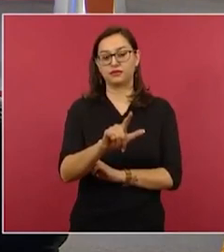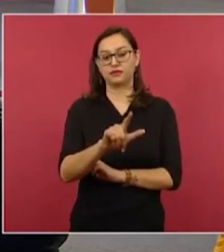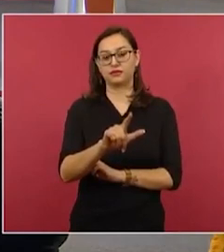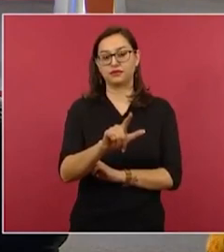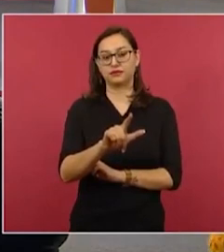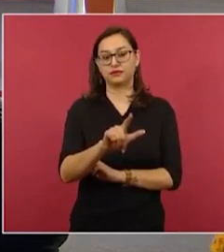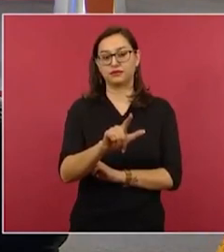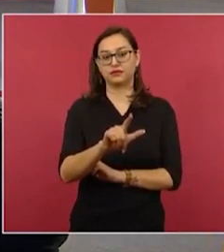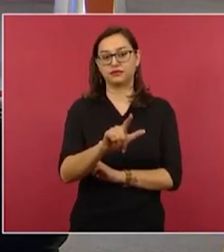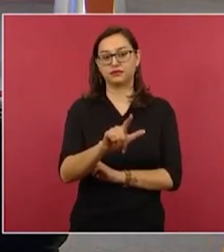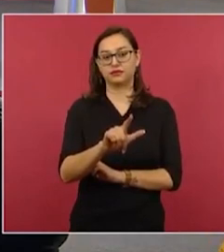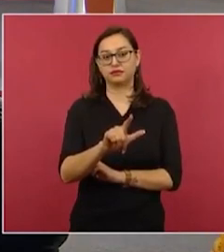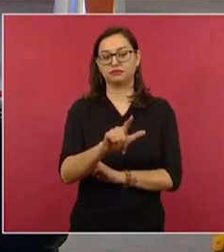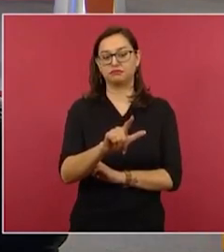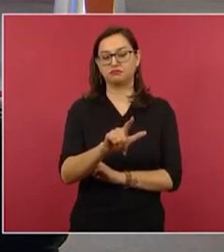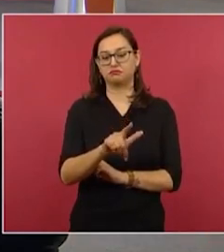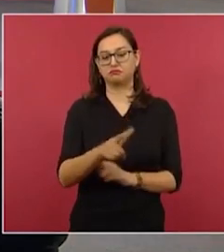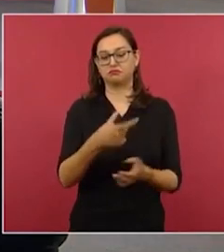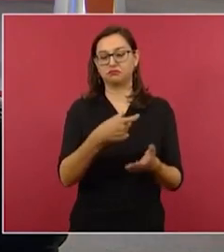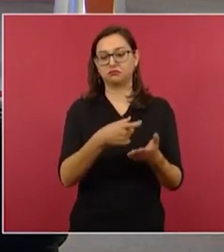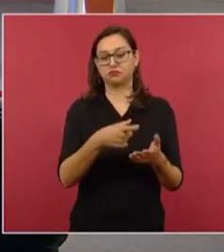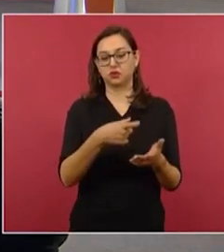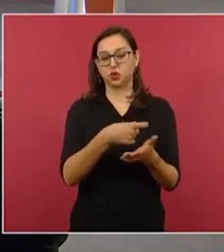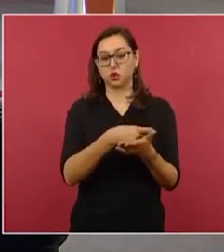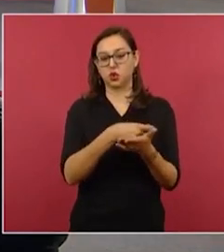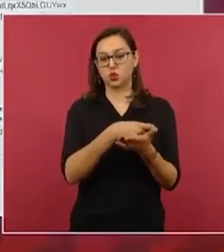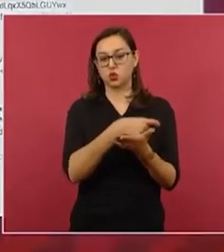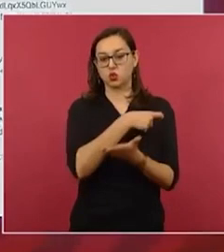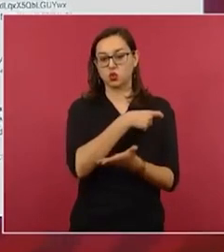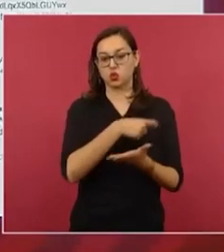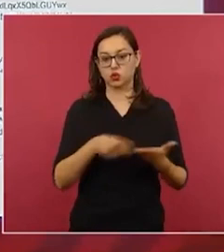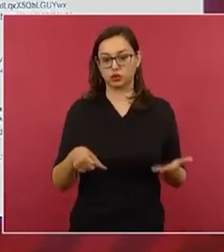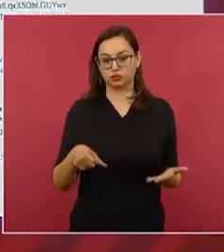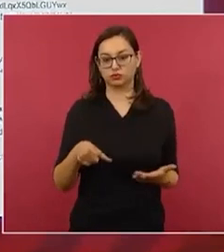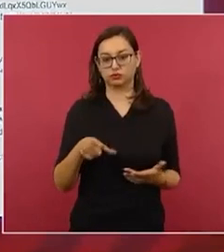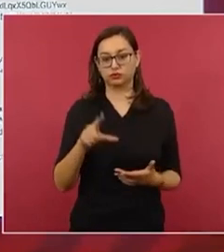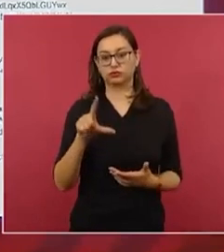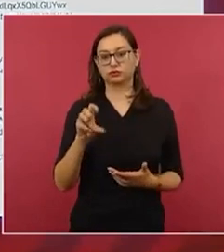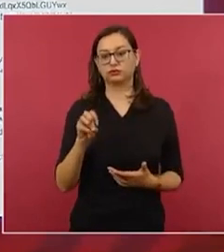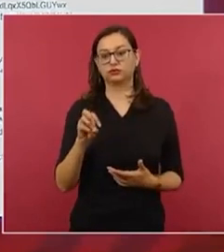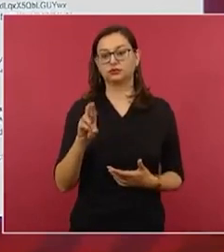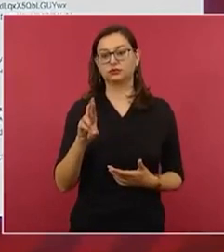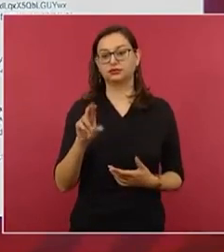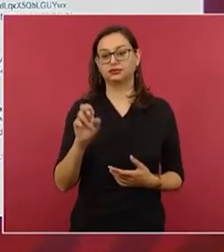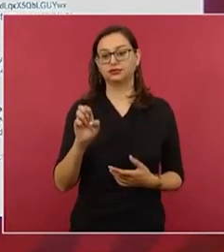si comprador Carlos Rodé de Mola